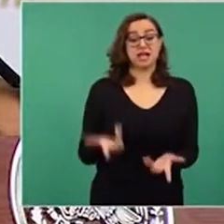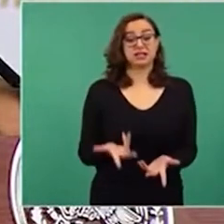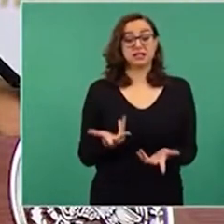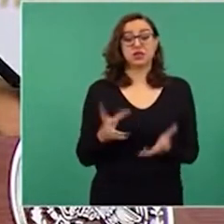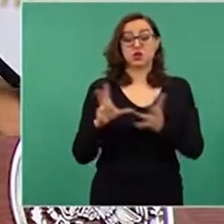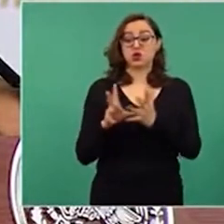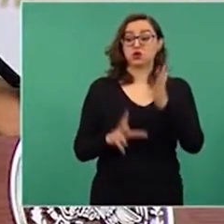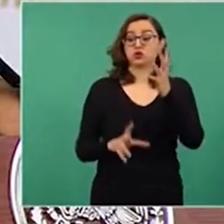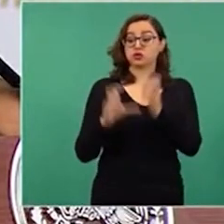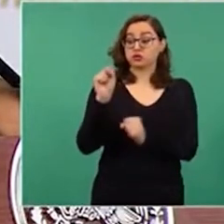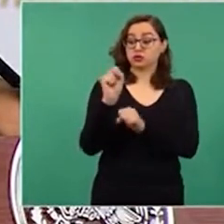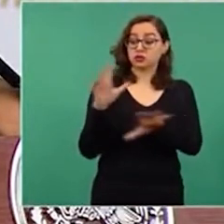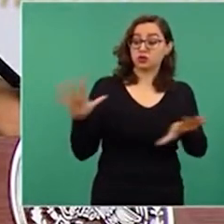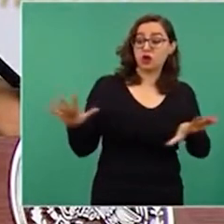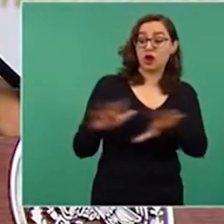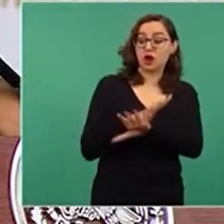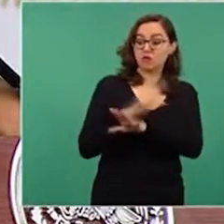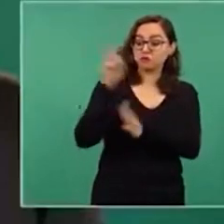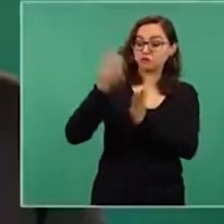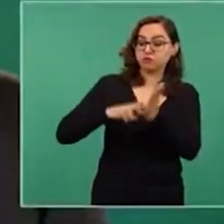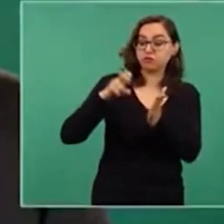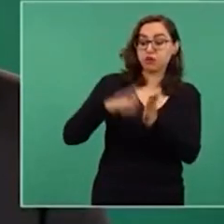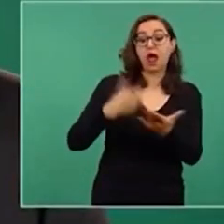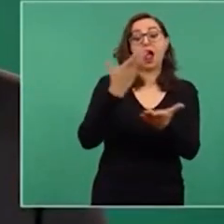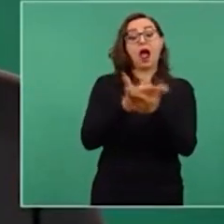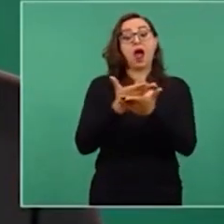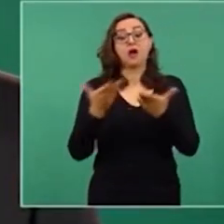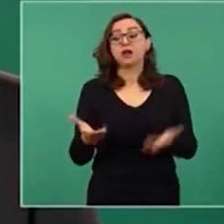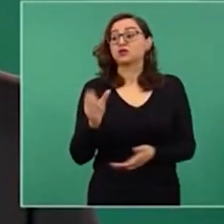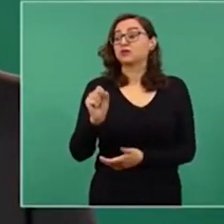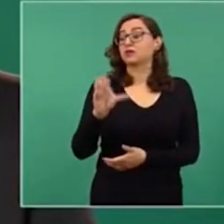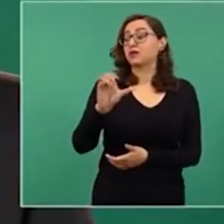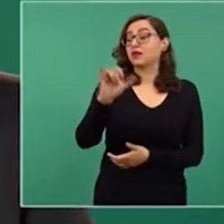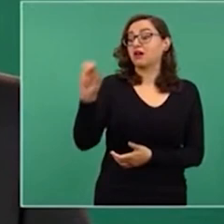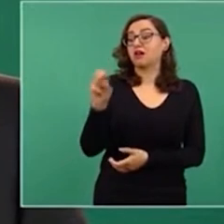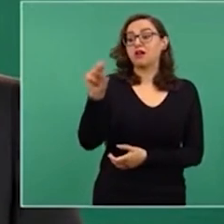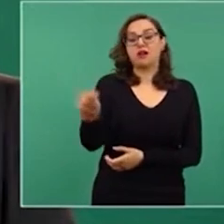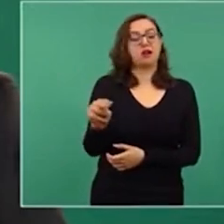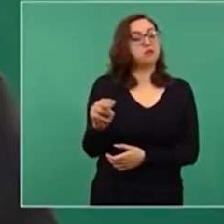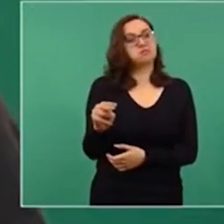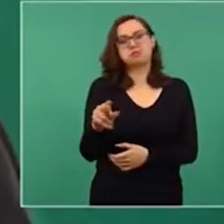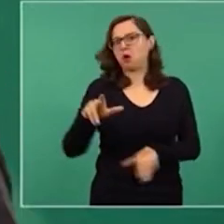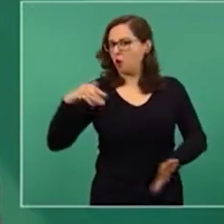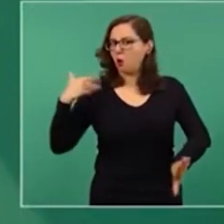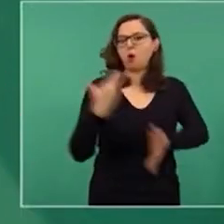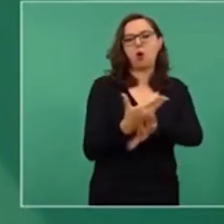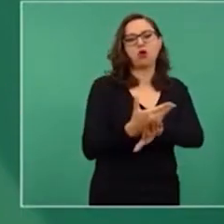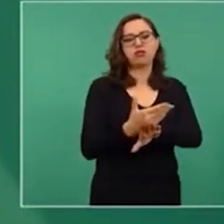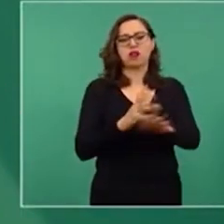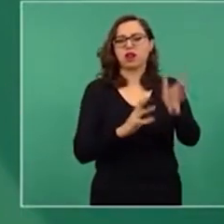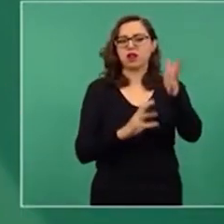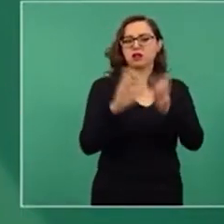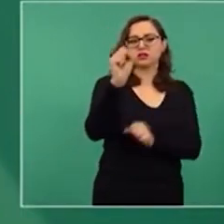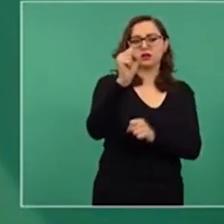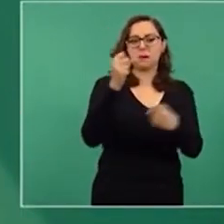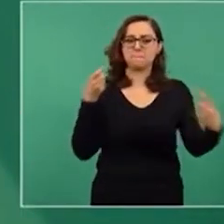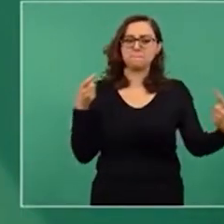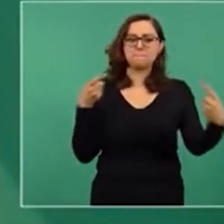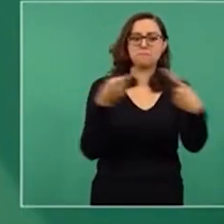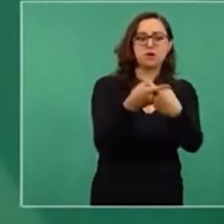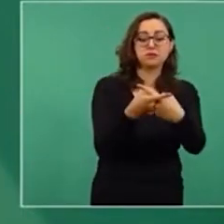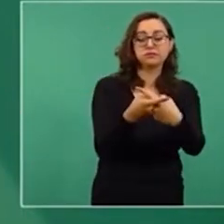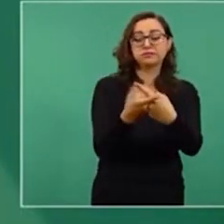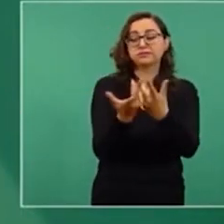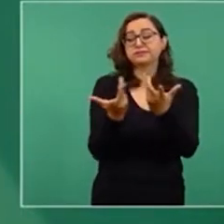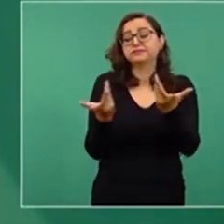la están declarando inconstitucional. Entonces, en eso no estoy de